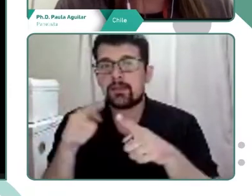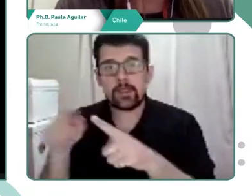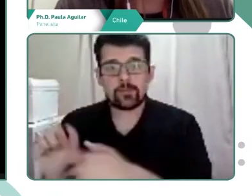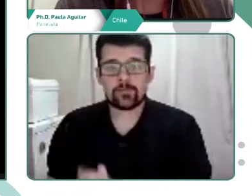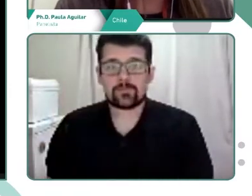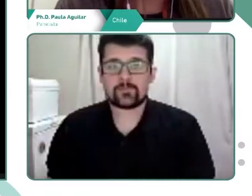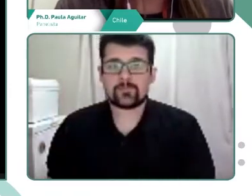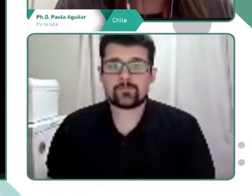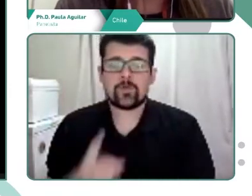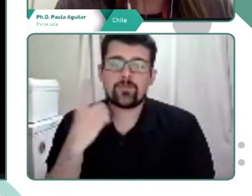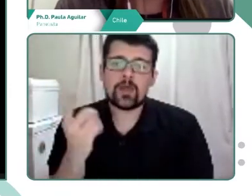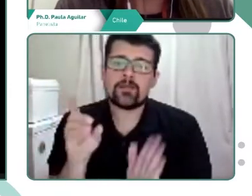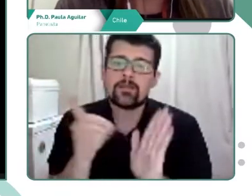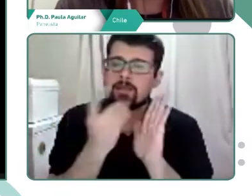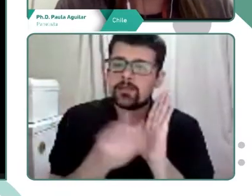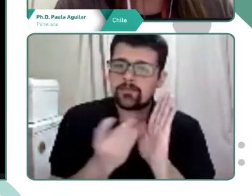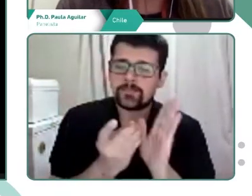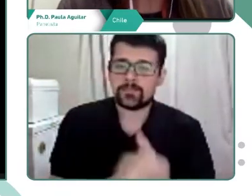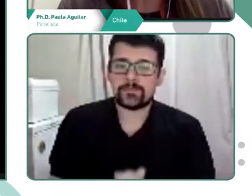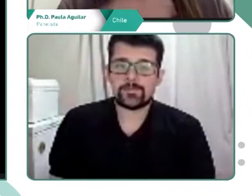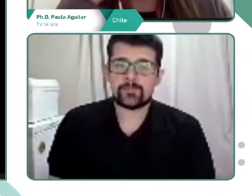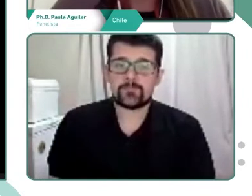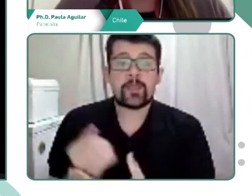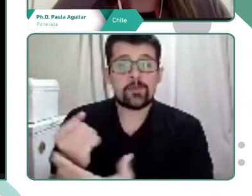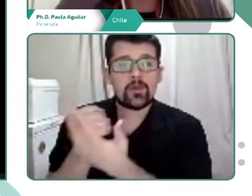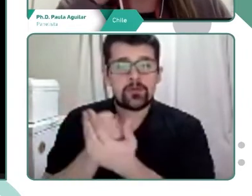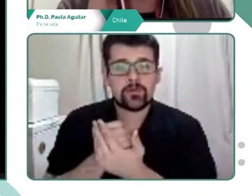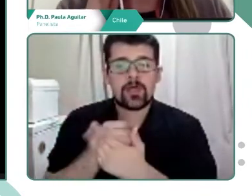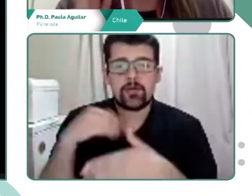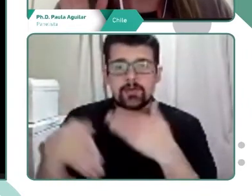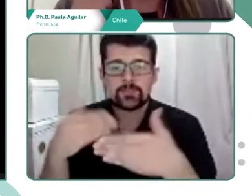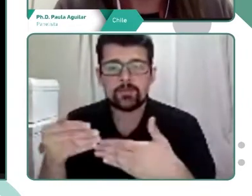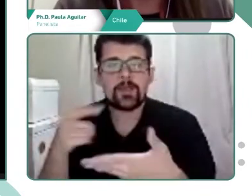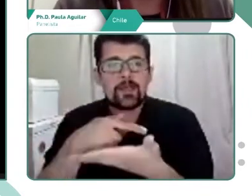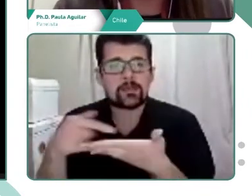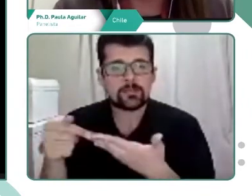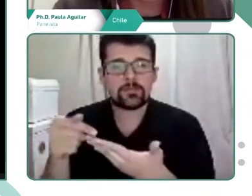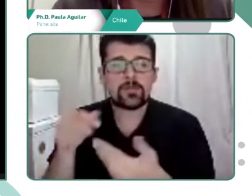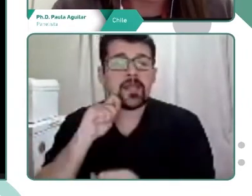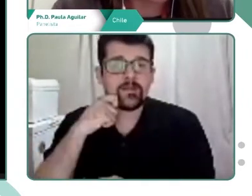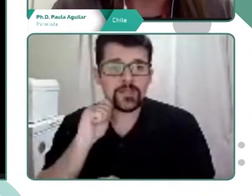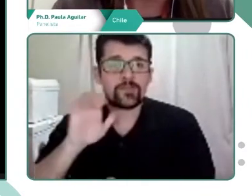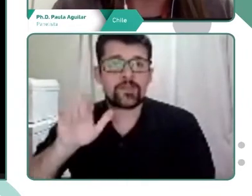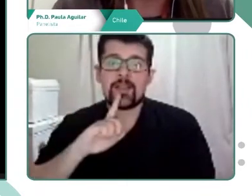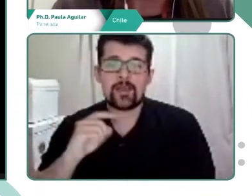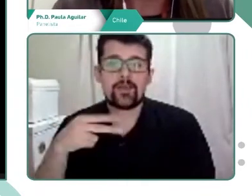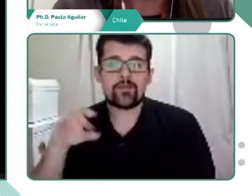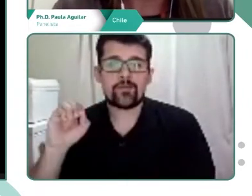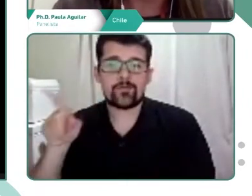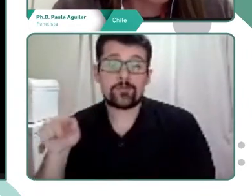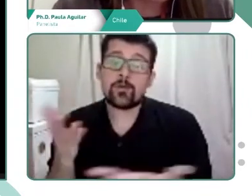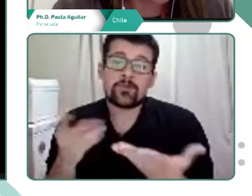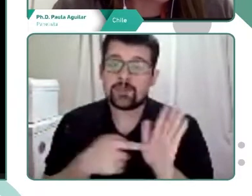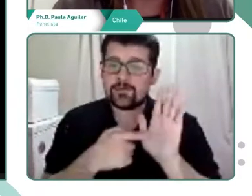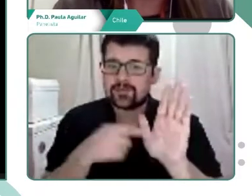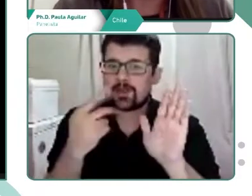una descripción de cinco categorías, que permiten avanzar hacia la descripción del etos. Es como ustedes pueden ver ahí proyectado. Los